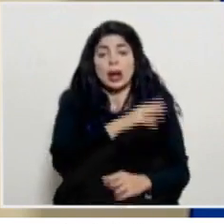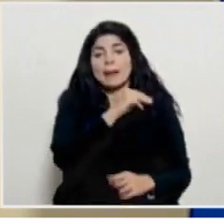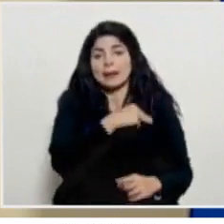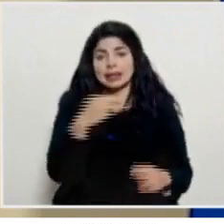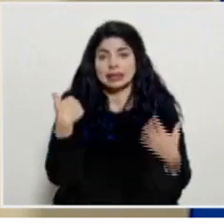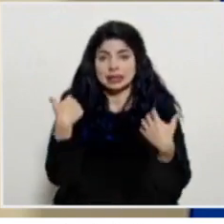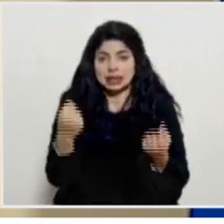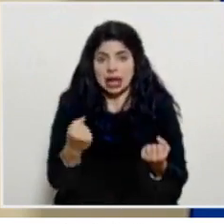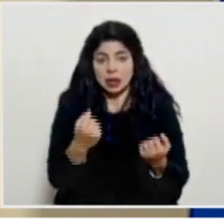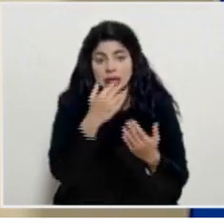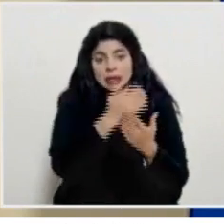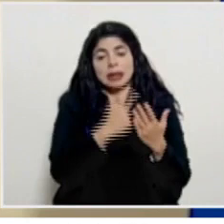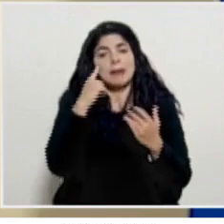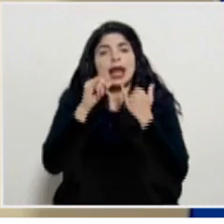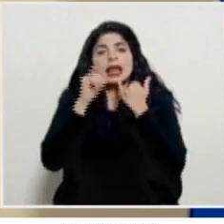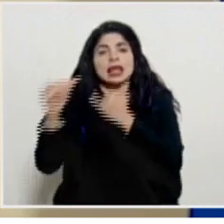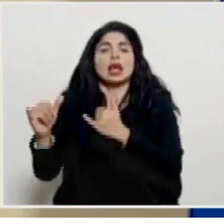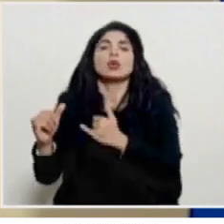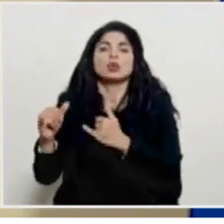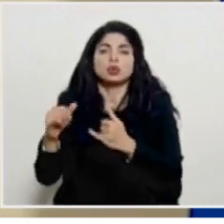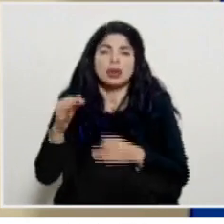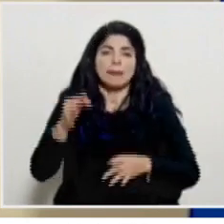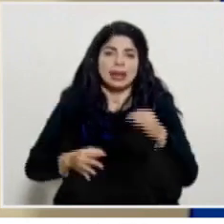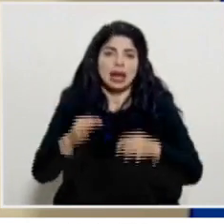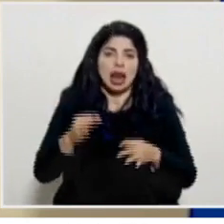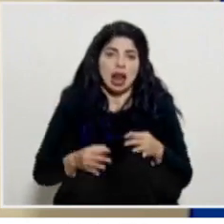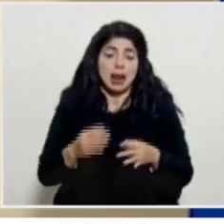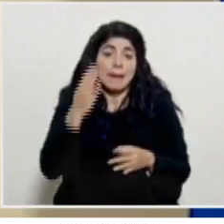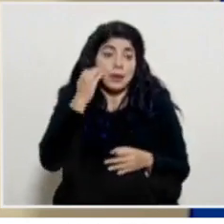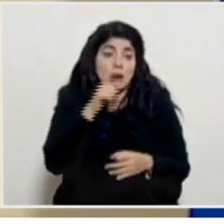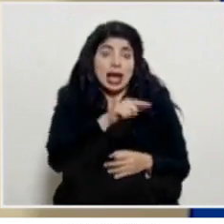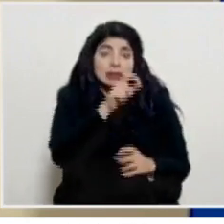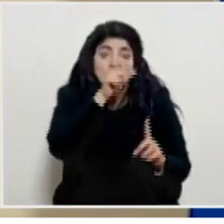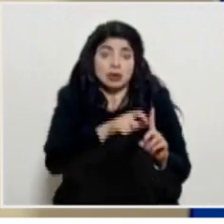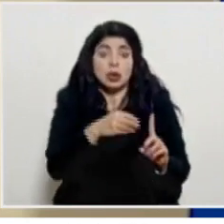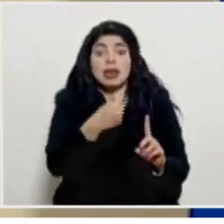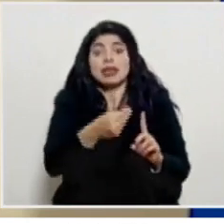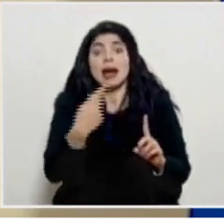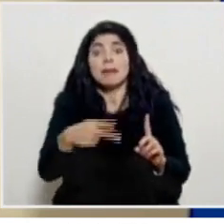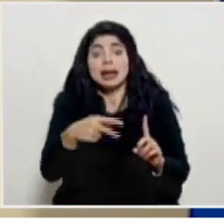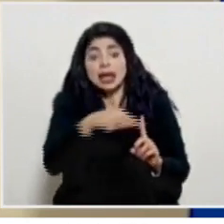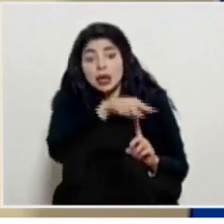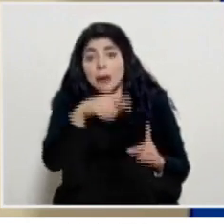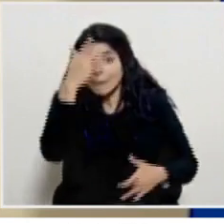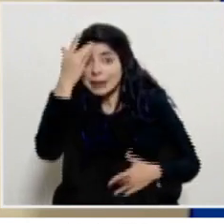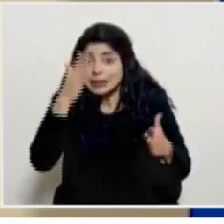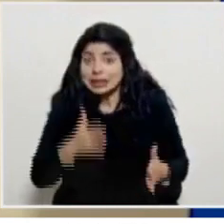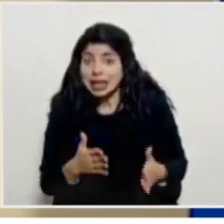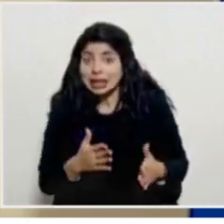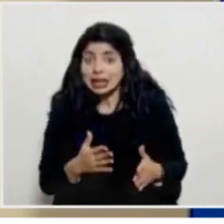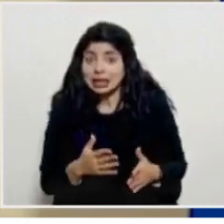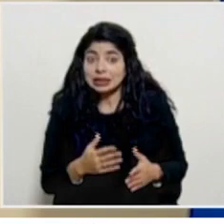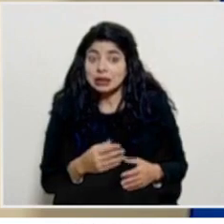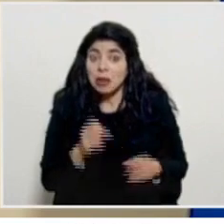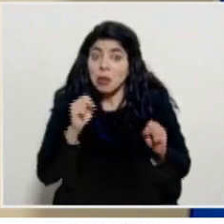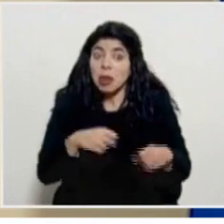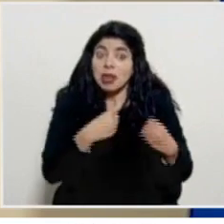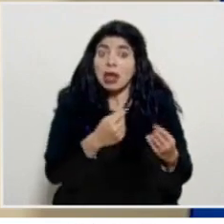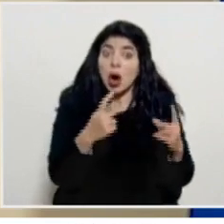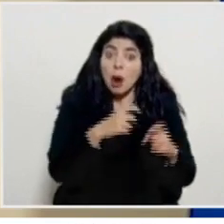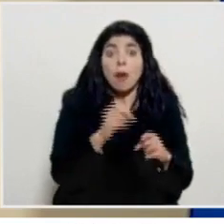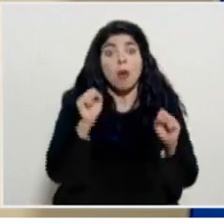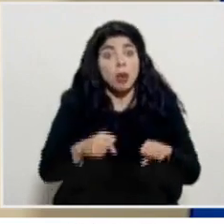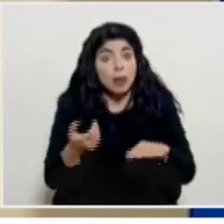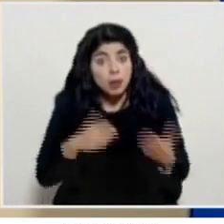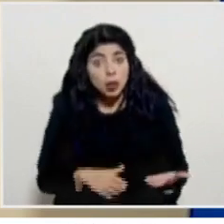ministerio de salud para hacer las denuncias penales que correspondan porque en realidad están exponiendo directamente a un paciente no solamente a una complicación sino incluso